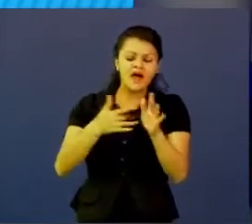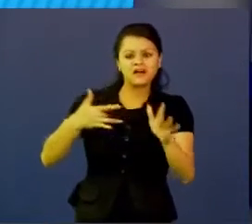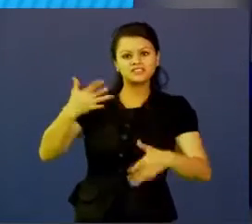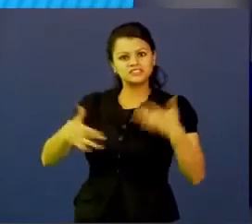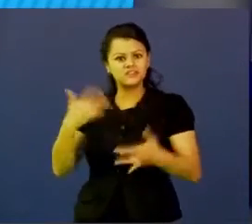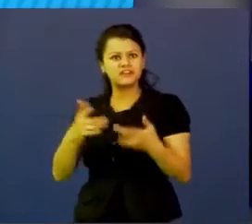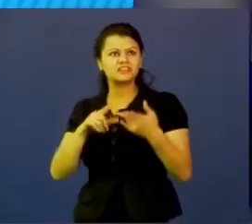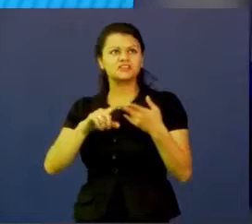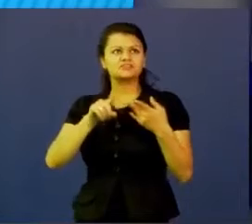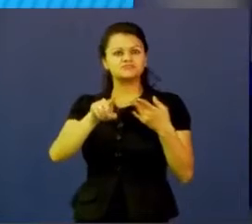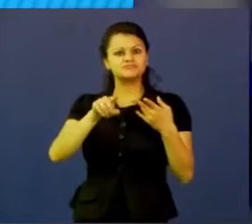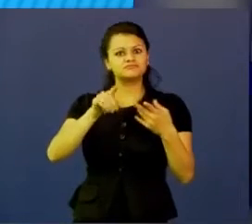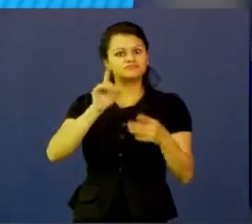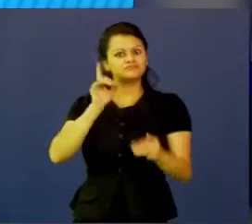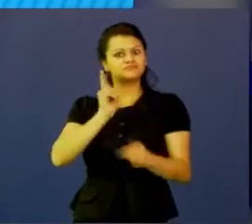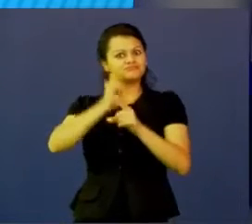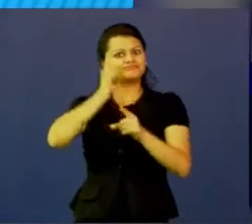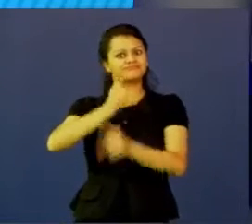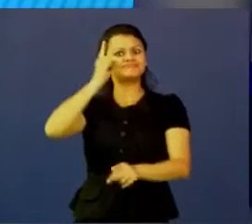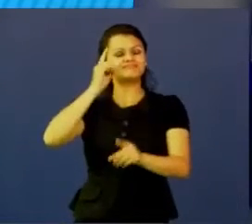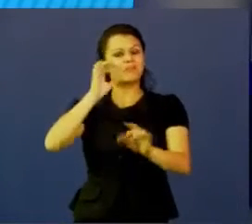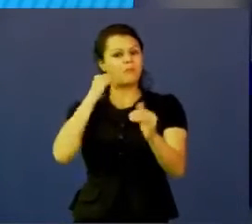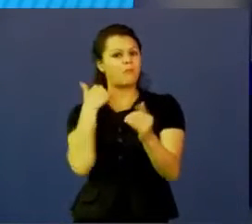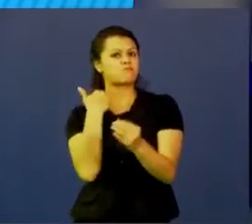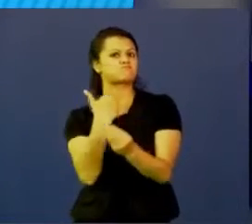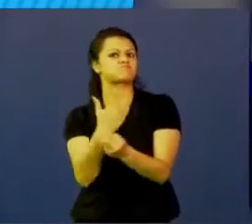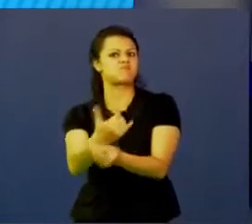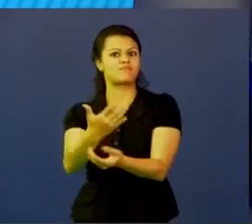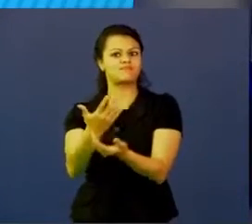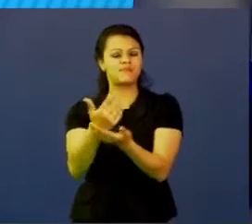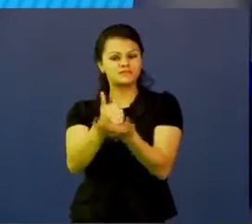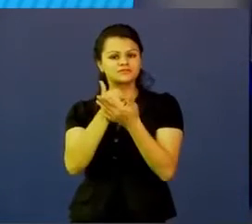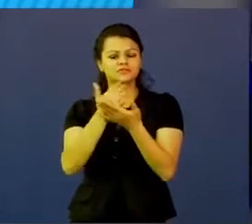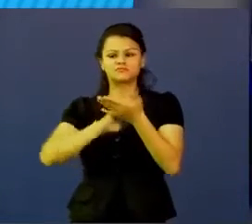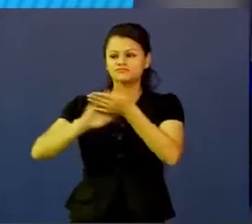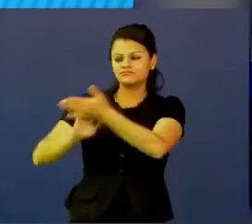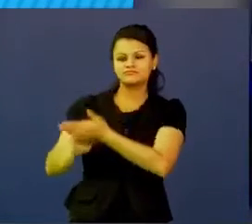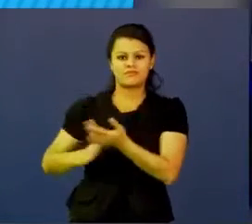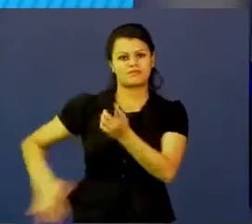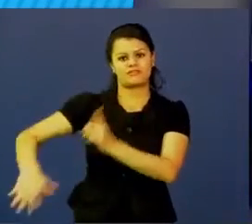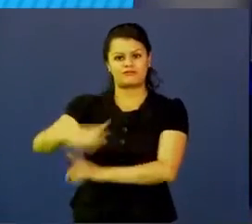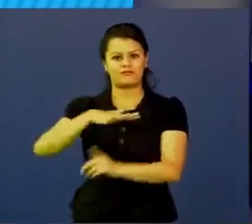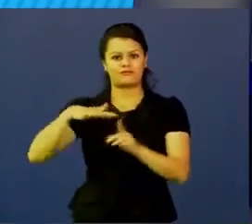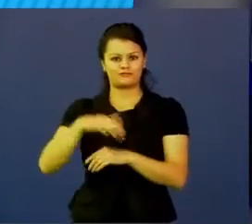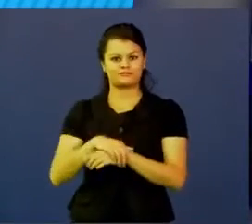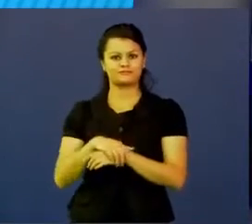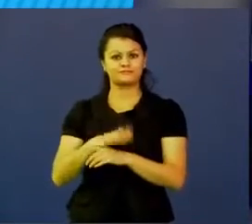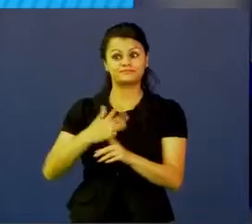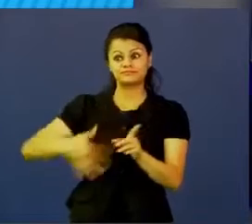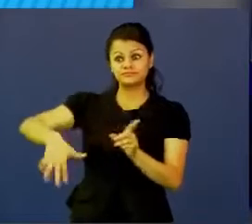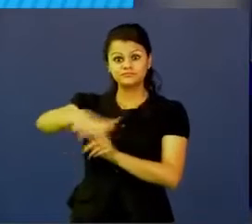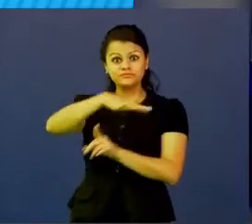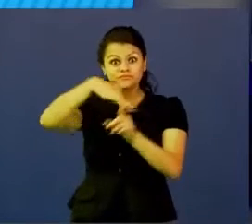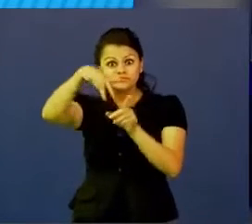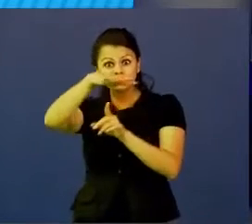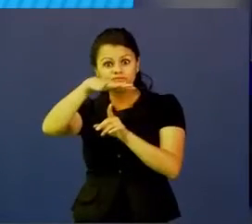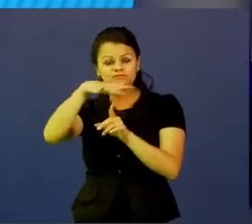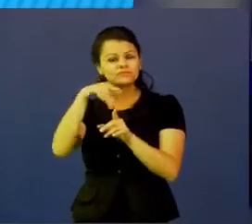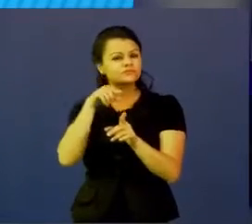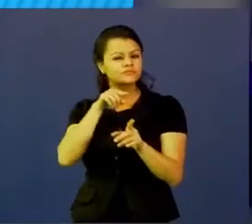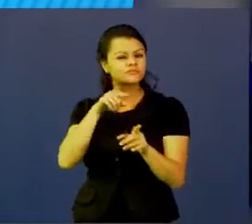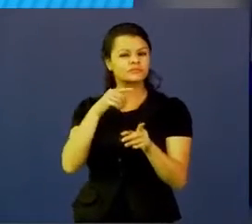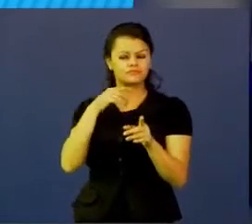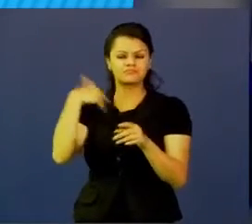asertivo, concreto para llevar a soluciones para el entorno y cuando hablamos de entorno inclusive, como lo vamos a ver más